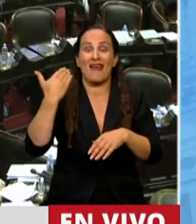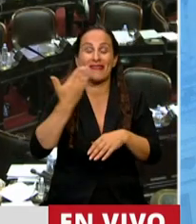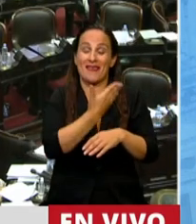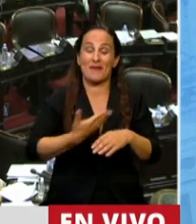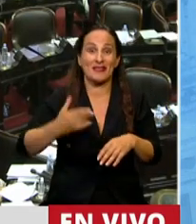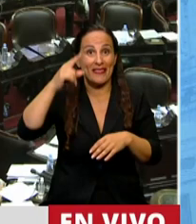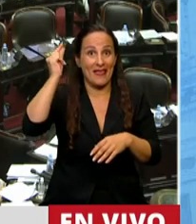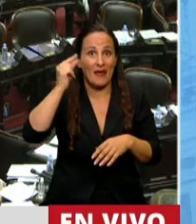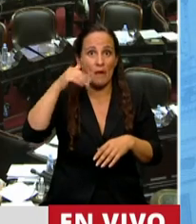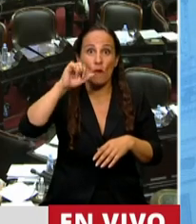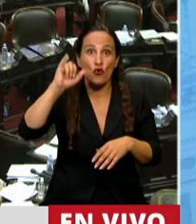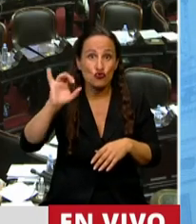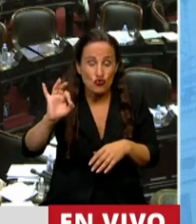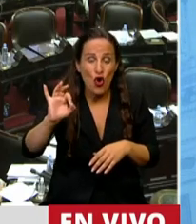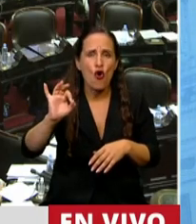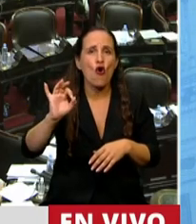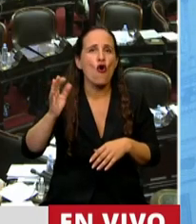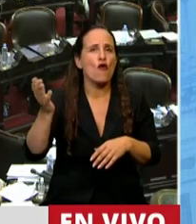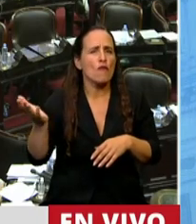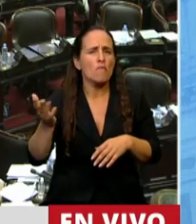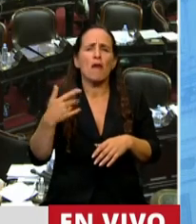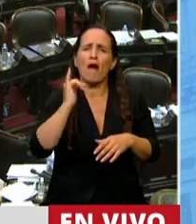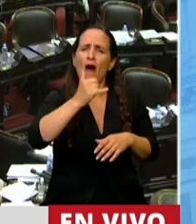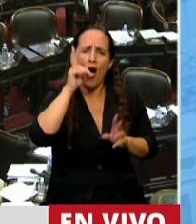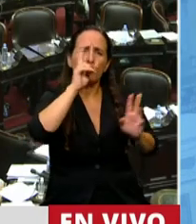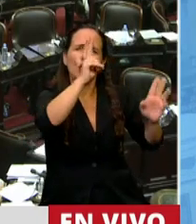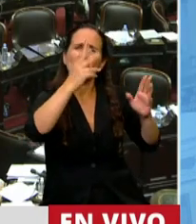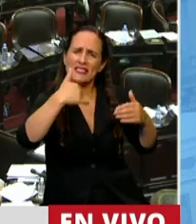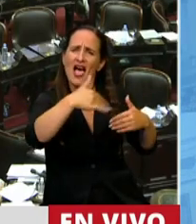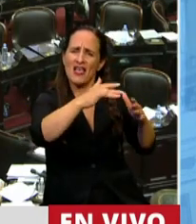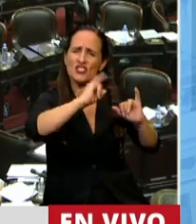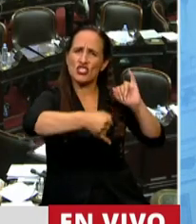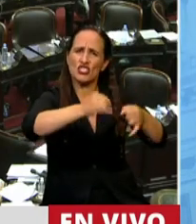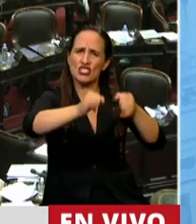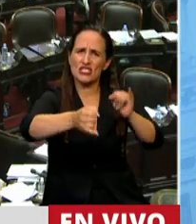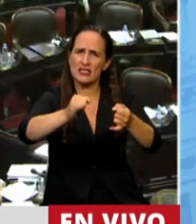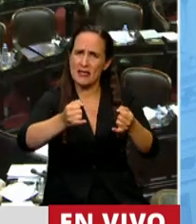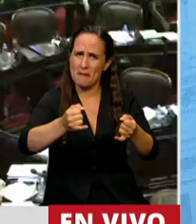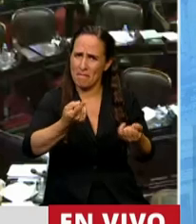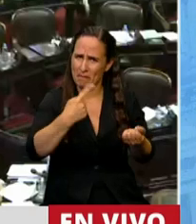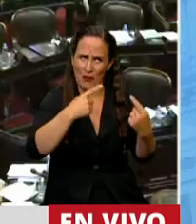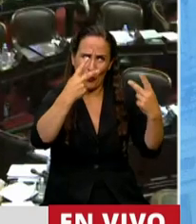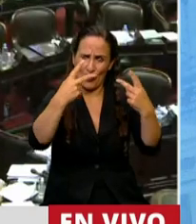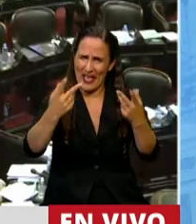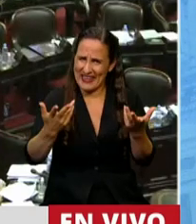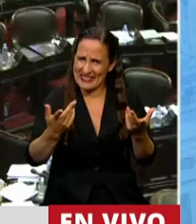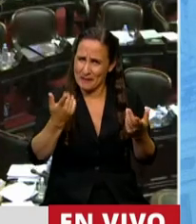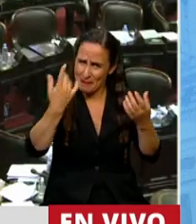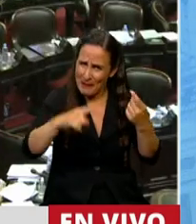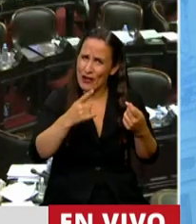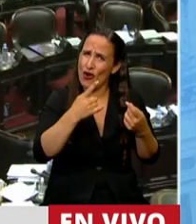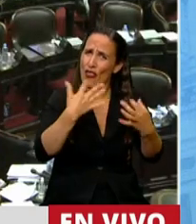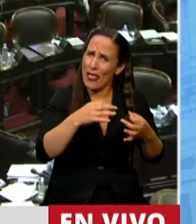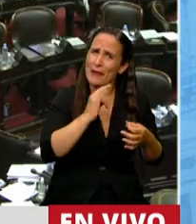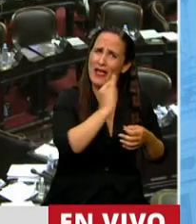Monzó, que otorgó habilitación, autorización y viáticos para viajes que tendrían que haber sido costeados por